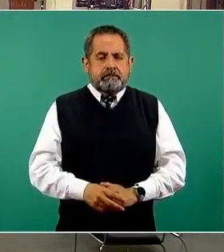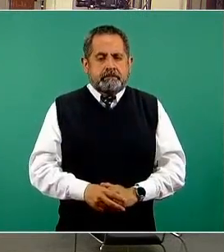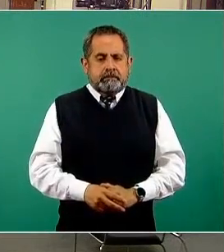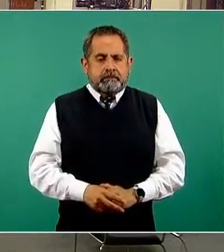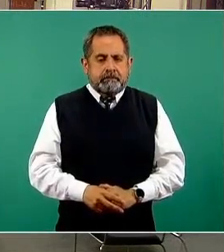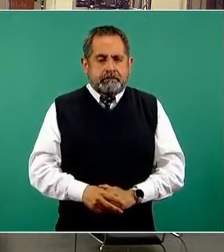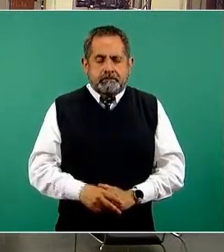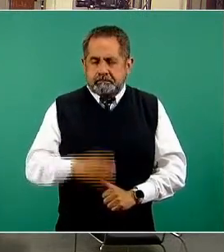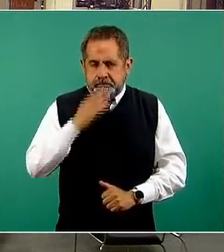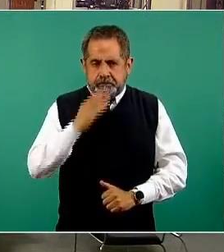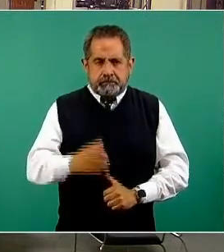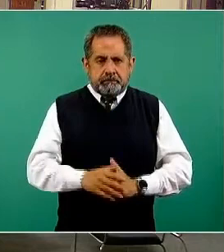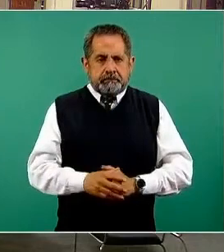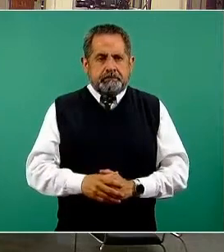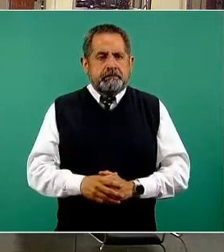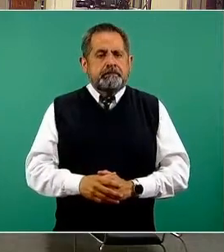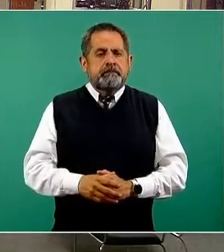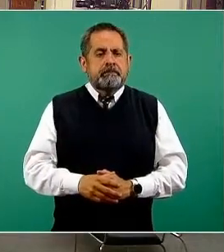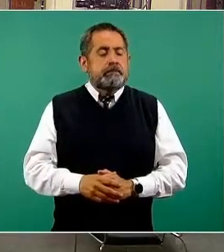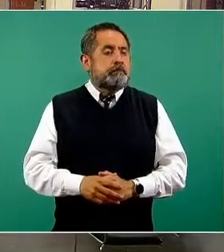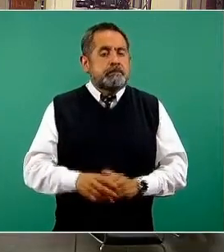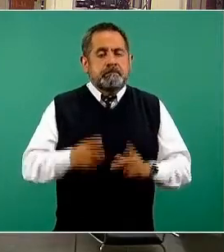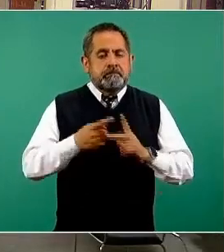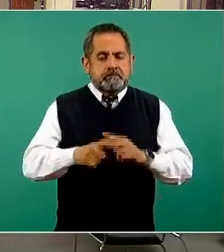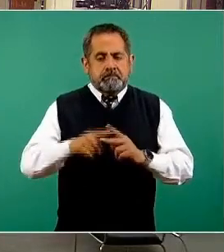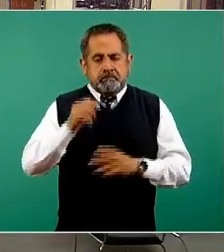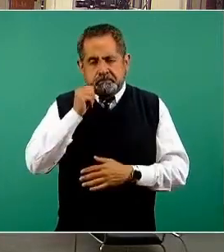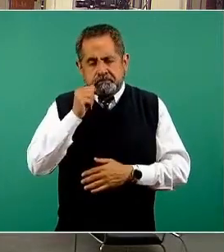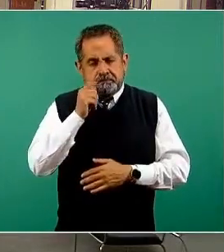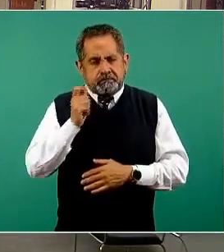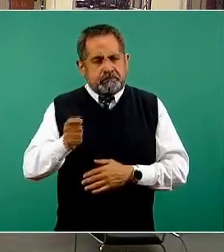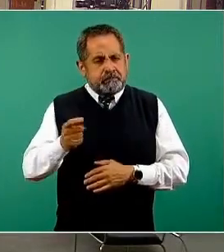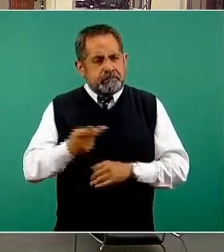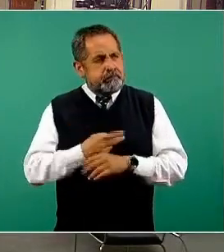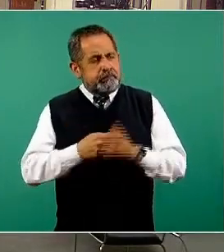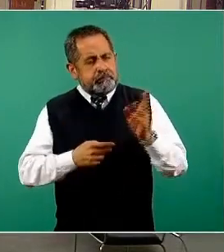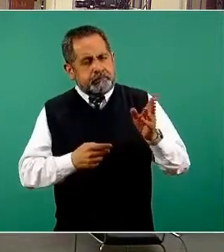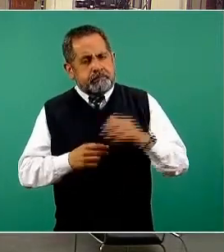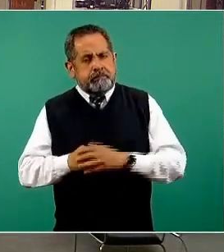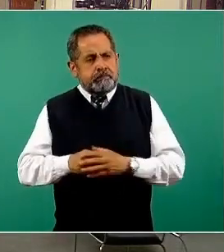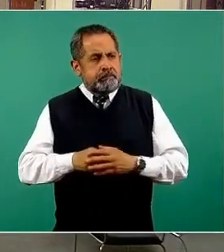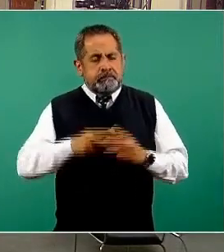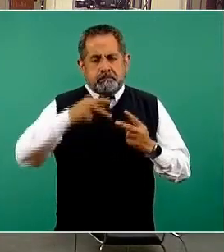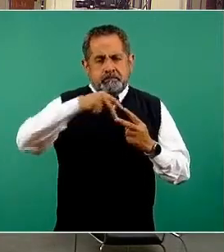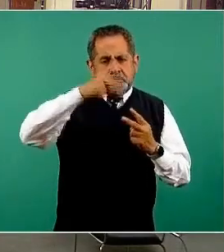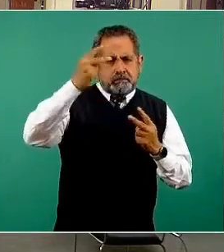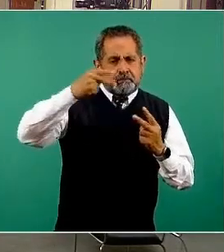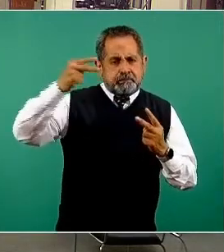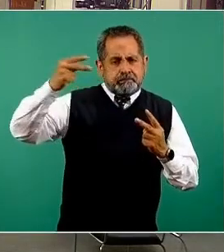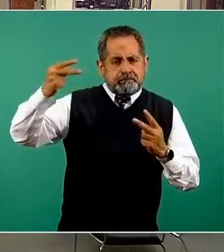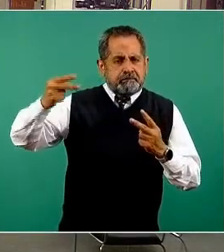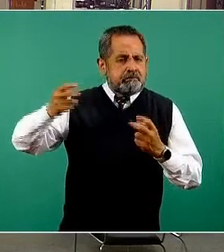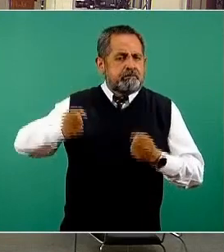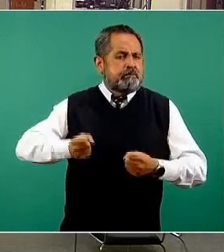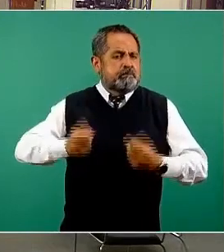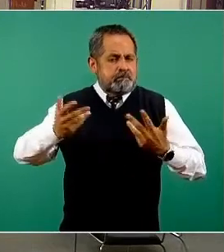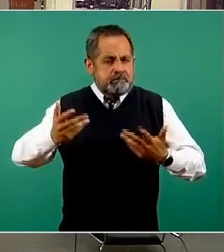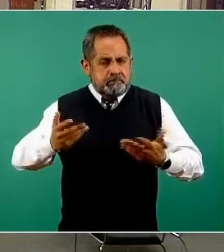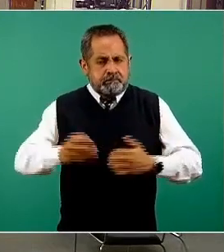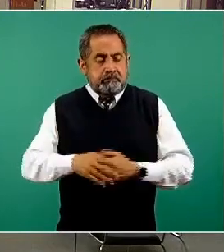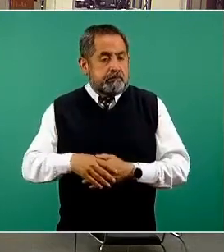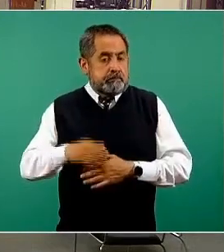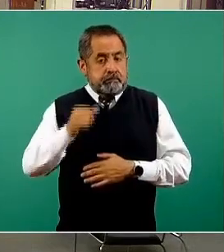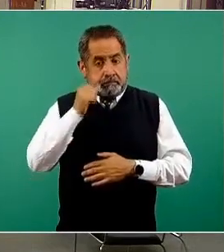Muy bien, muchas gracias. Iniciamos como siempre actualizando nuestras curvas epidémicas. El día de ayer